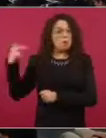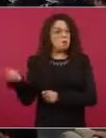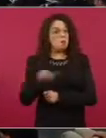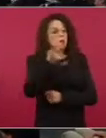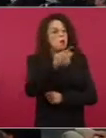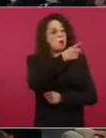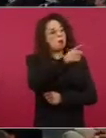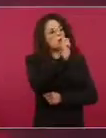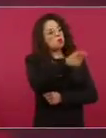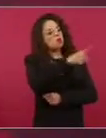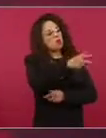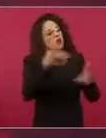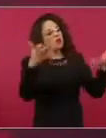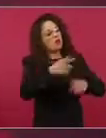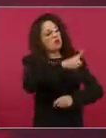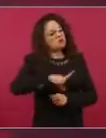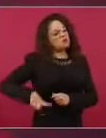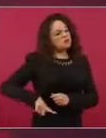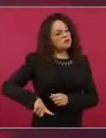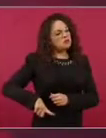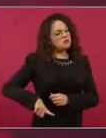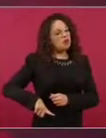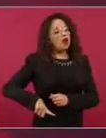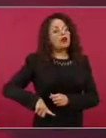se le deportaba.